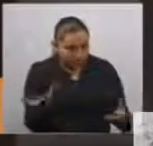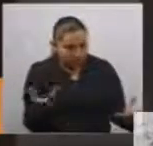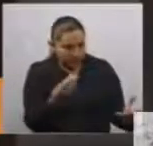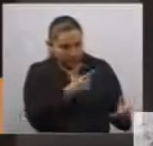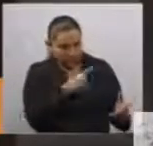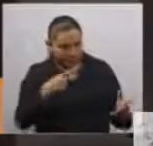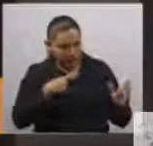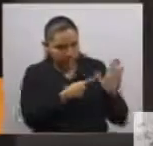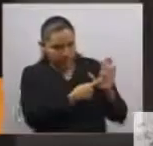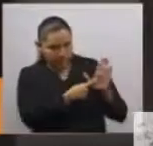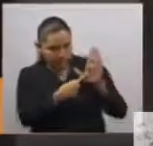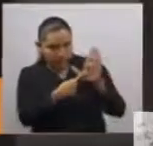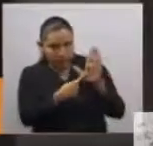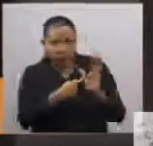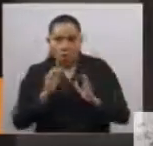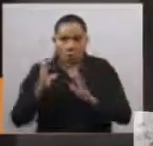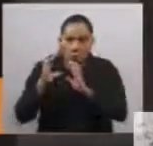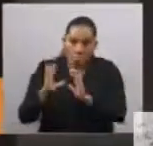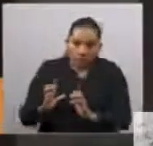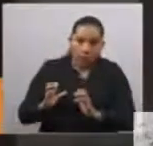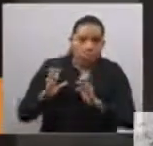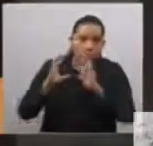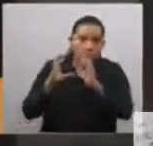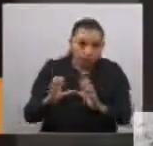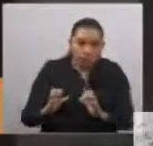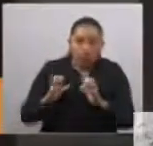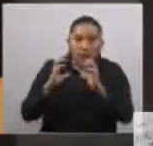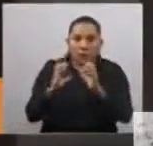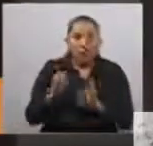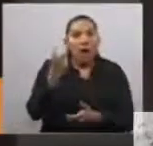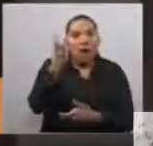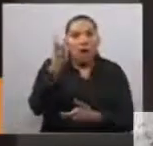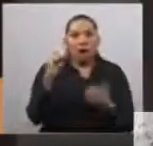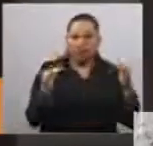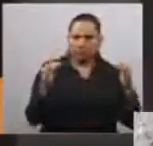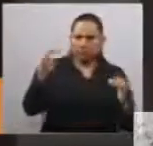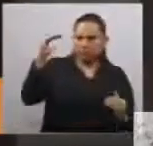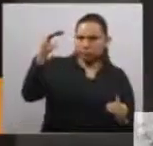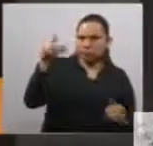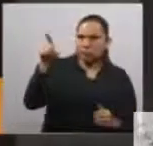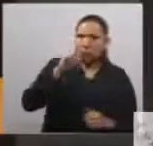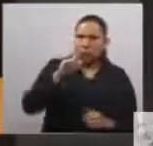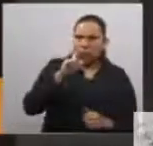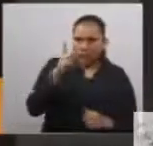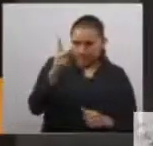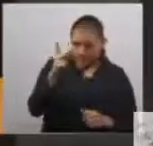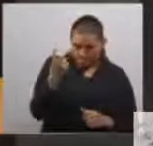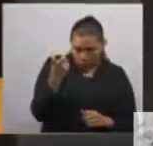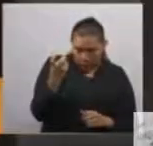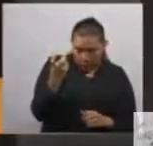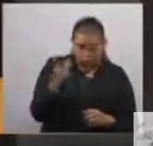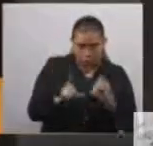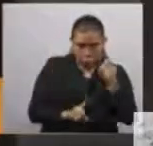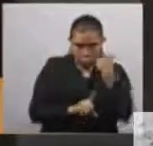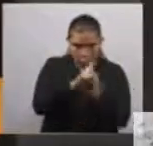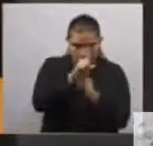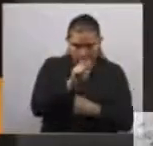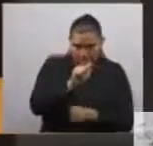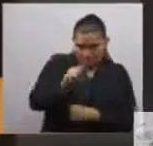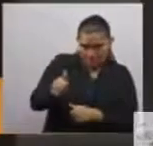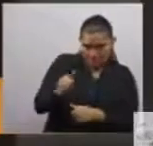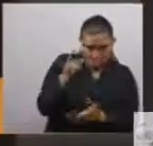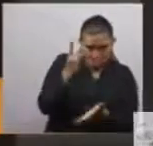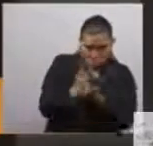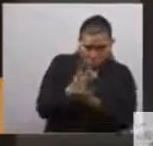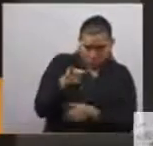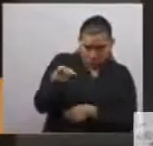cuidados y se reconozca porque se trata de un problema público y no exclusivo de las mujeres. Hacer